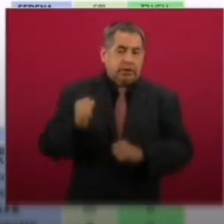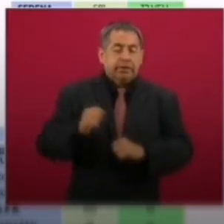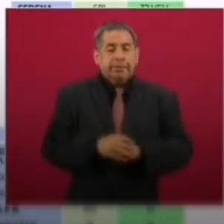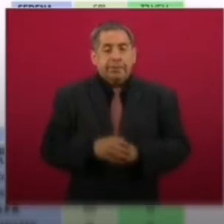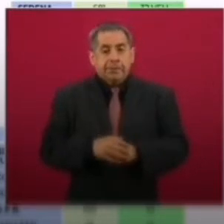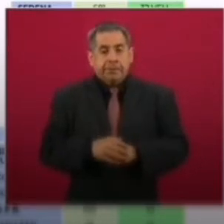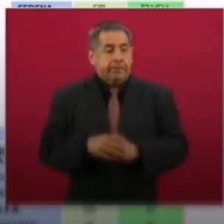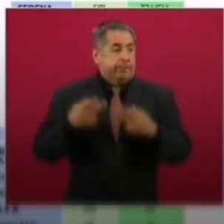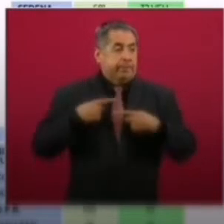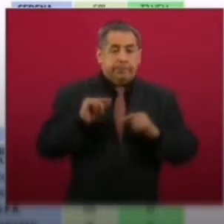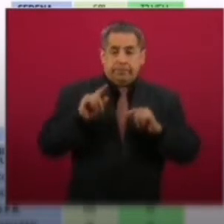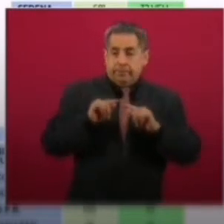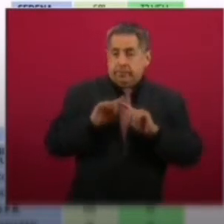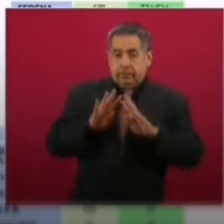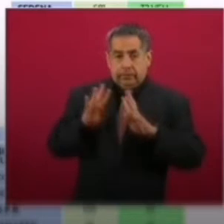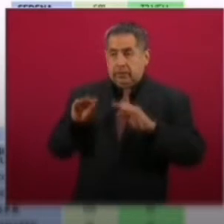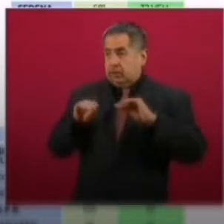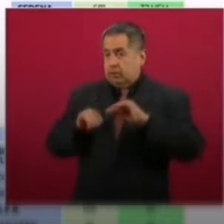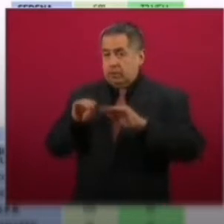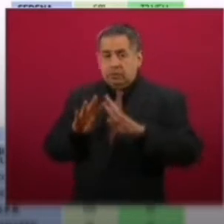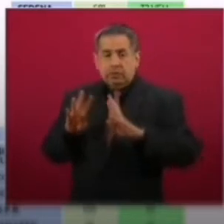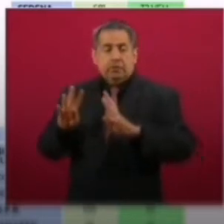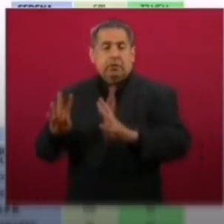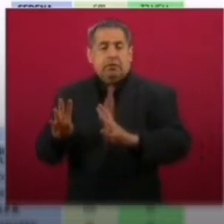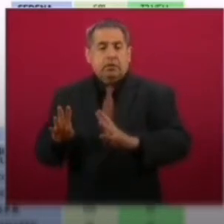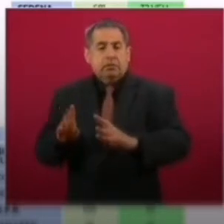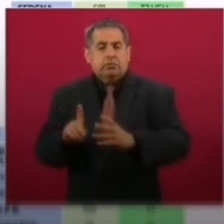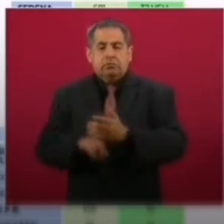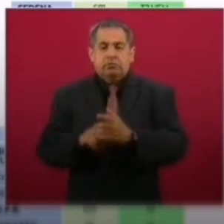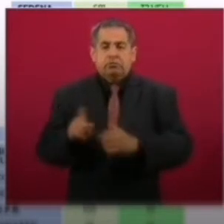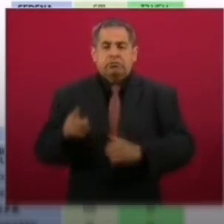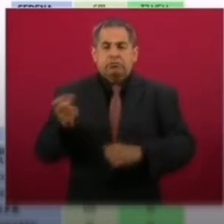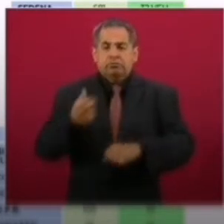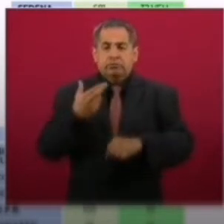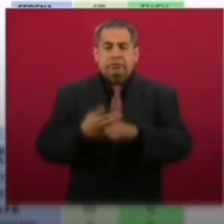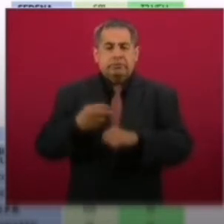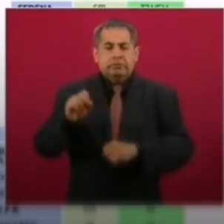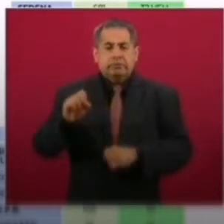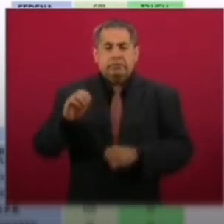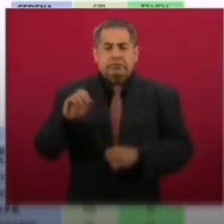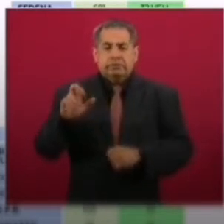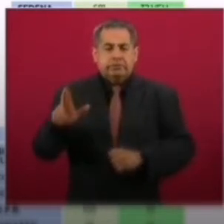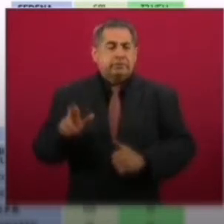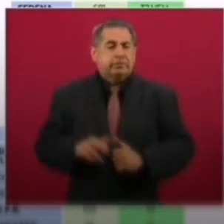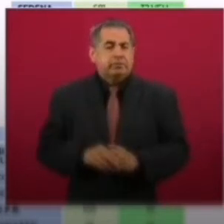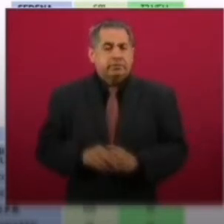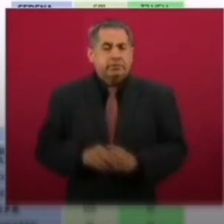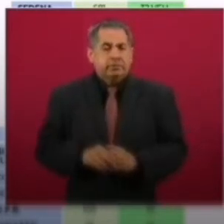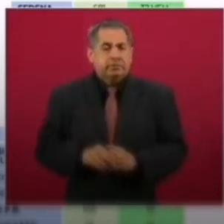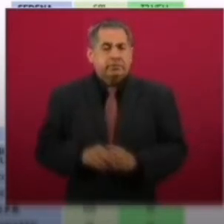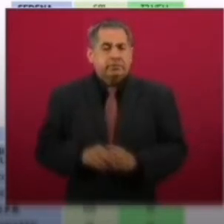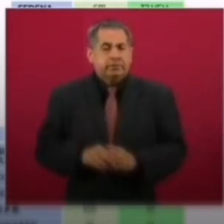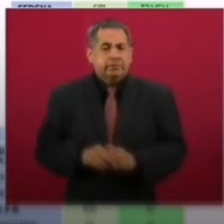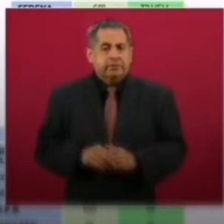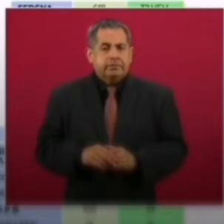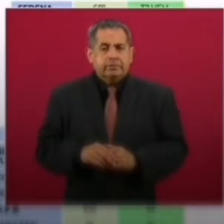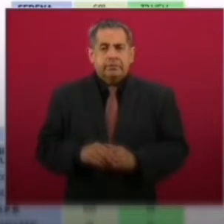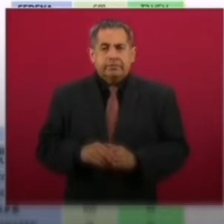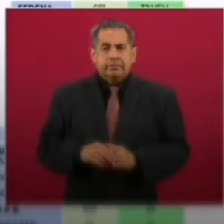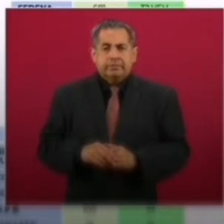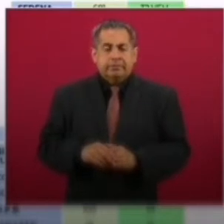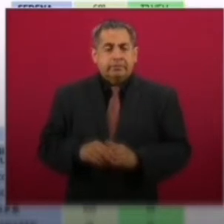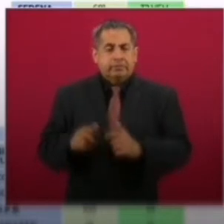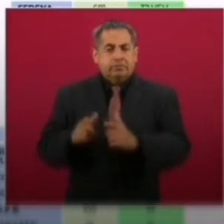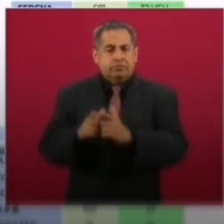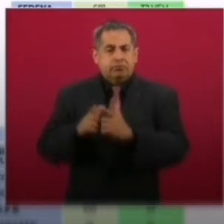despliegue de las autoridades tenemos desde luego personal de la Secretaría de Marina y de la Defensa Nacional, organizados por grupos